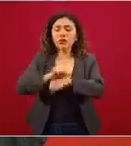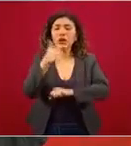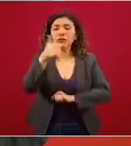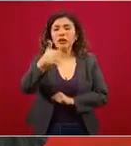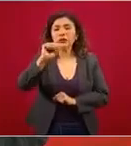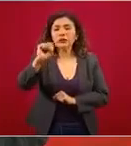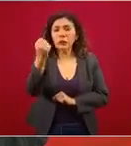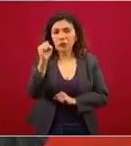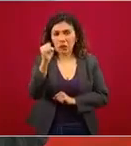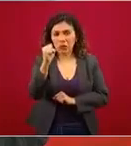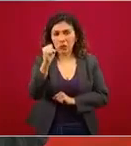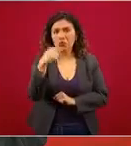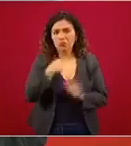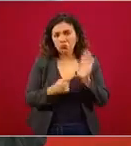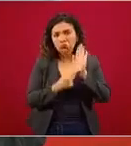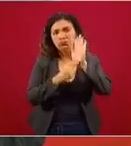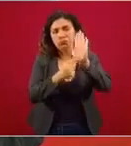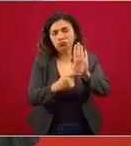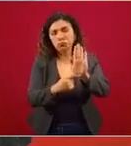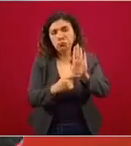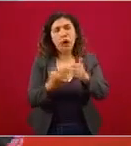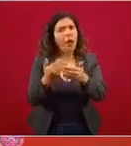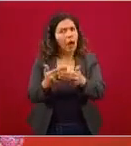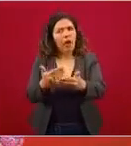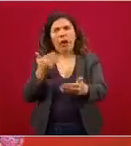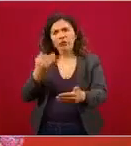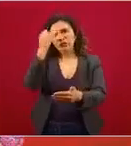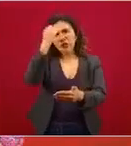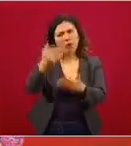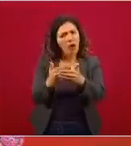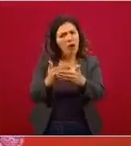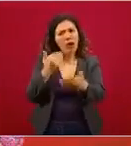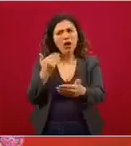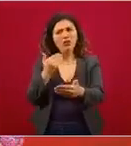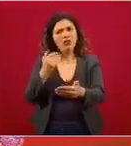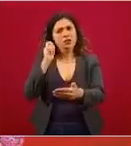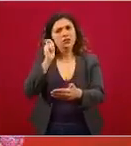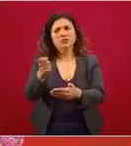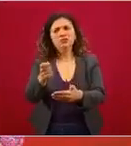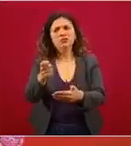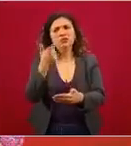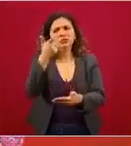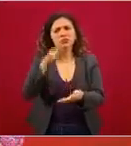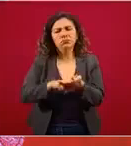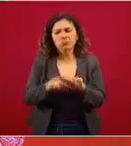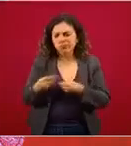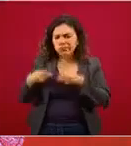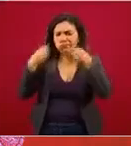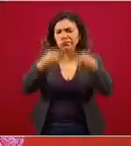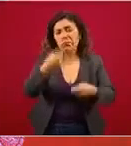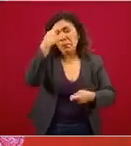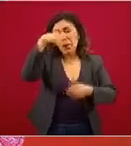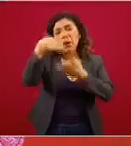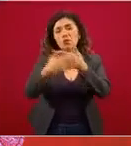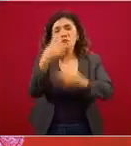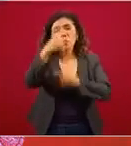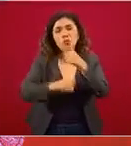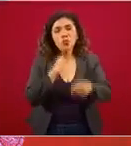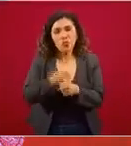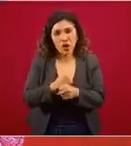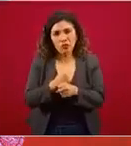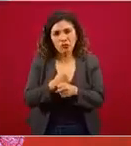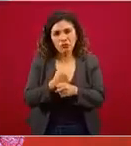septiembre, con mucha anticipación, el presupuesto para el año próximo,